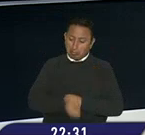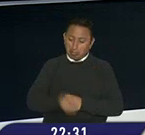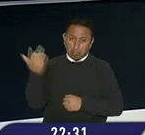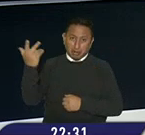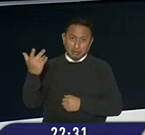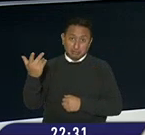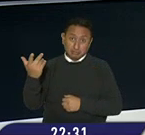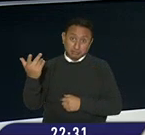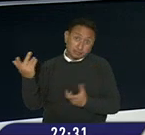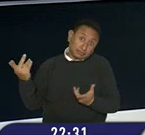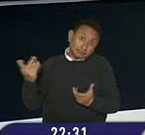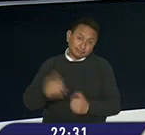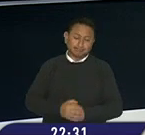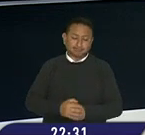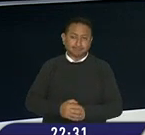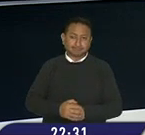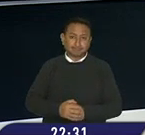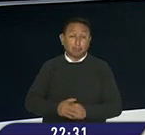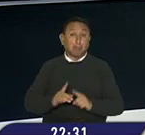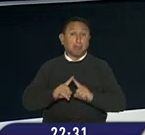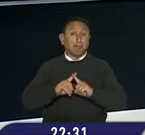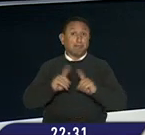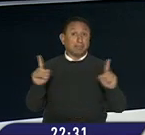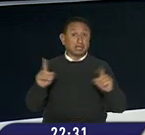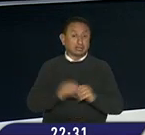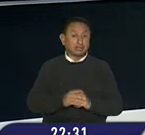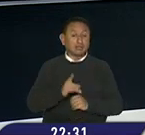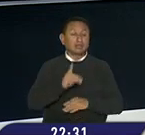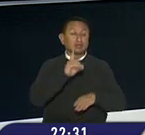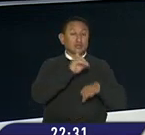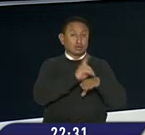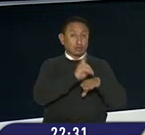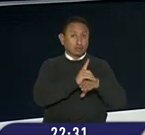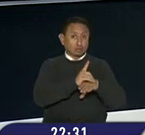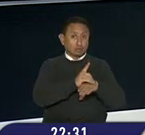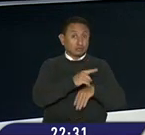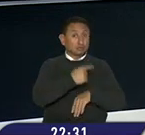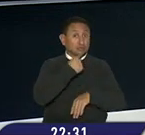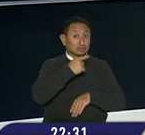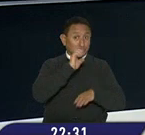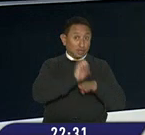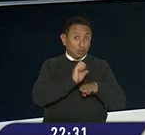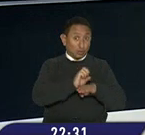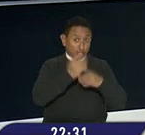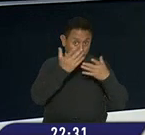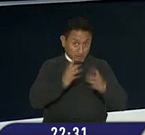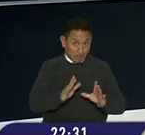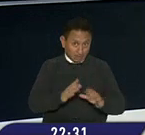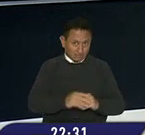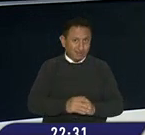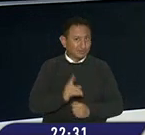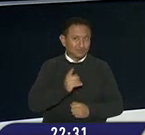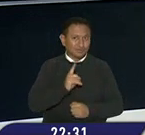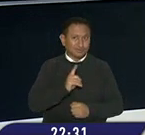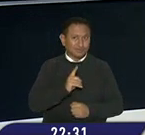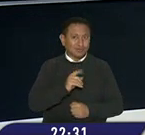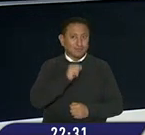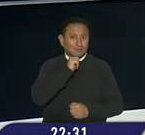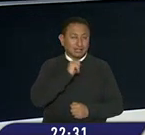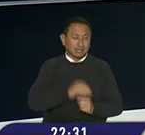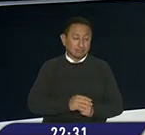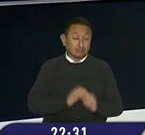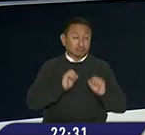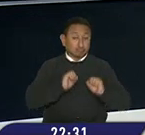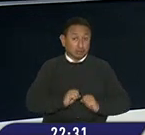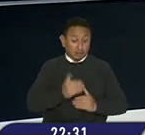espacios públicos no obstante expertos dicen que Ecuador aún no está listo para la liberación del cubrebocas pues